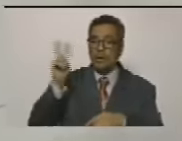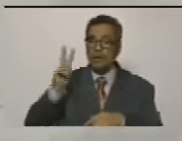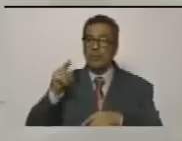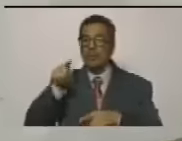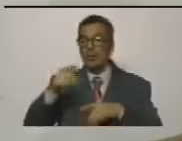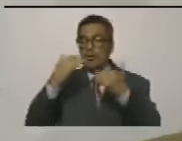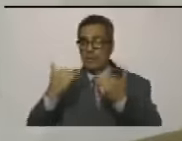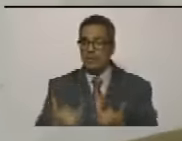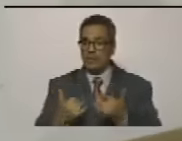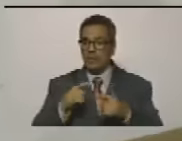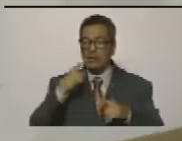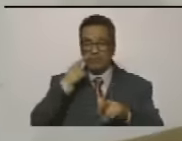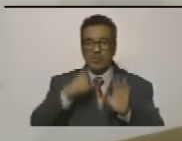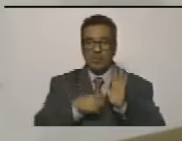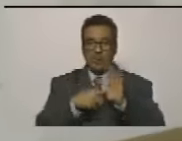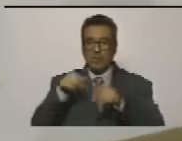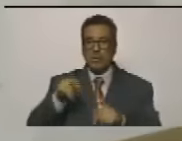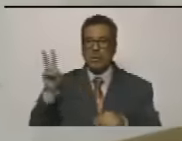está develado ya